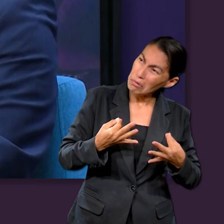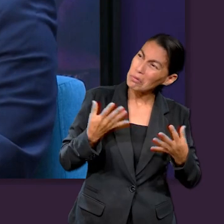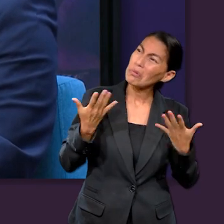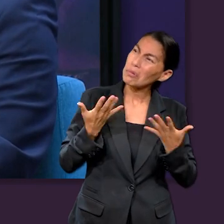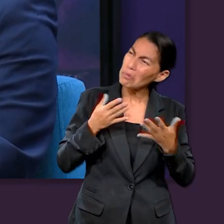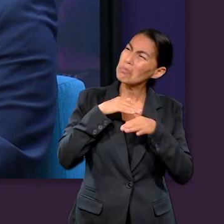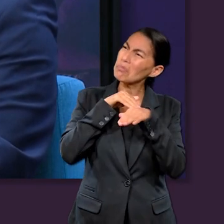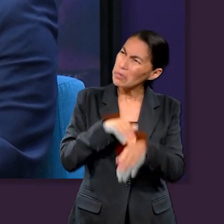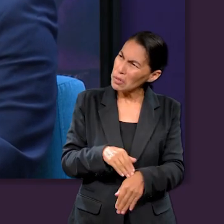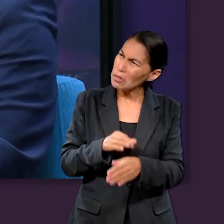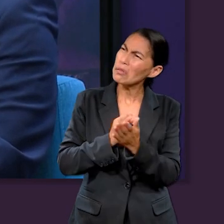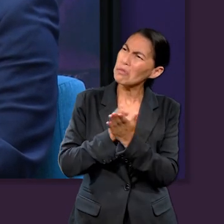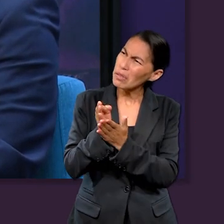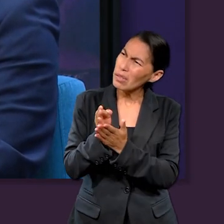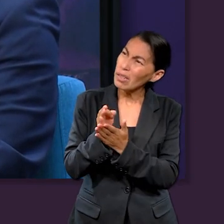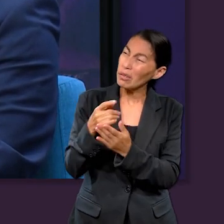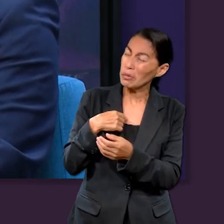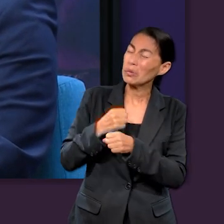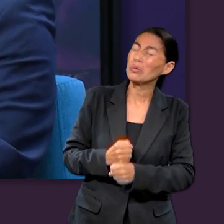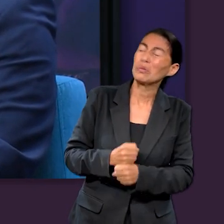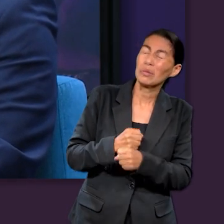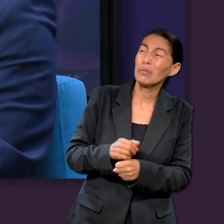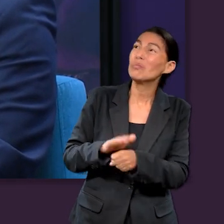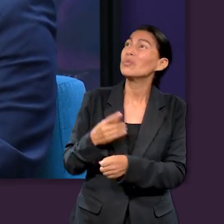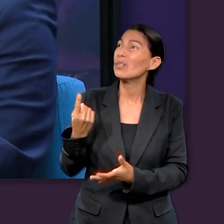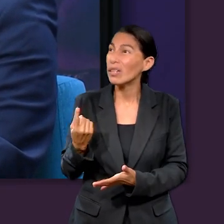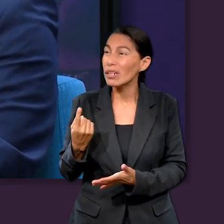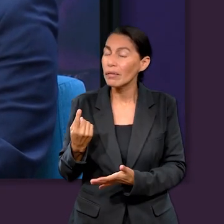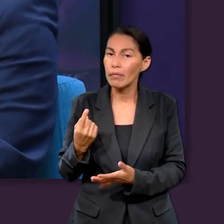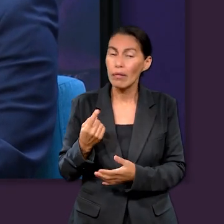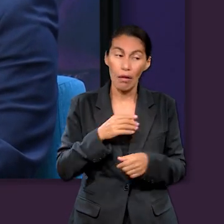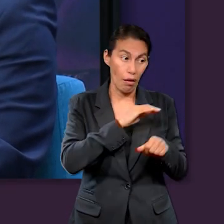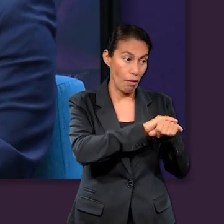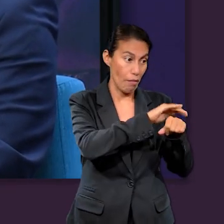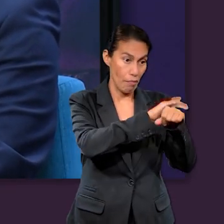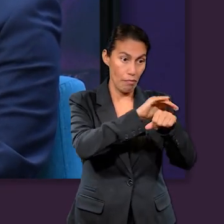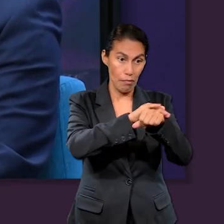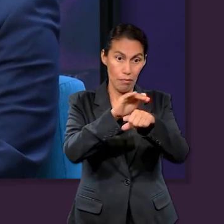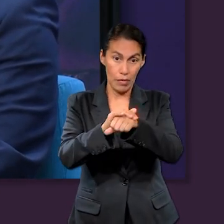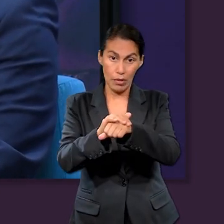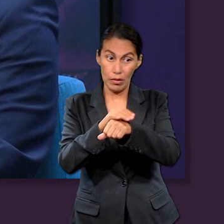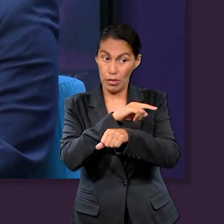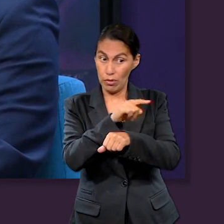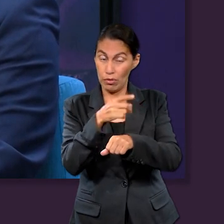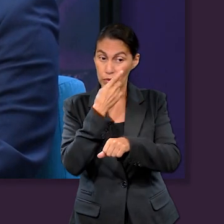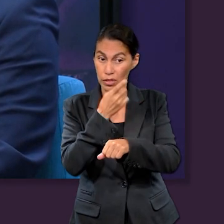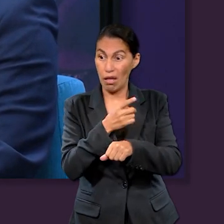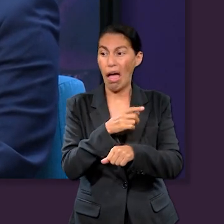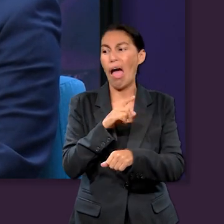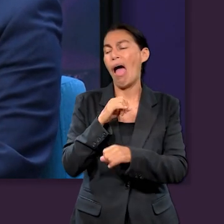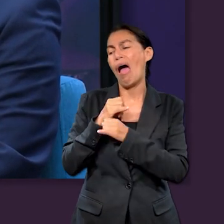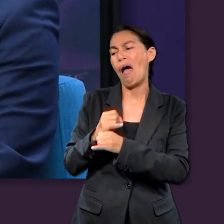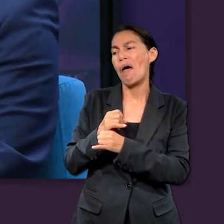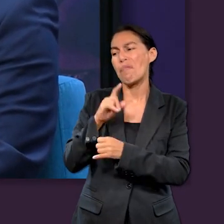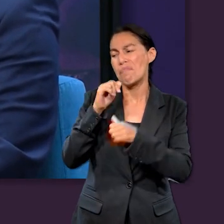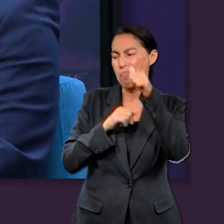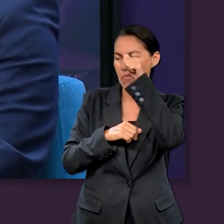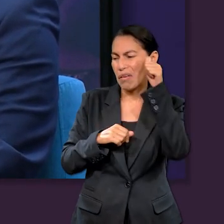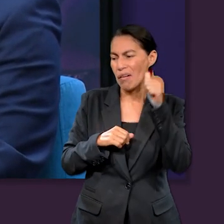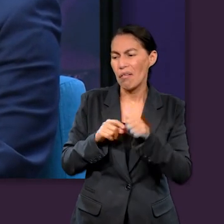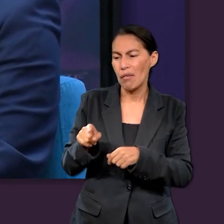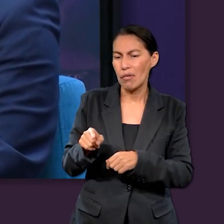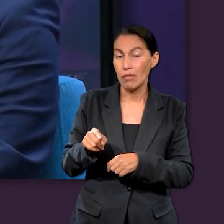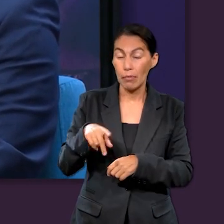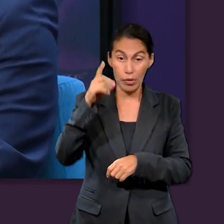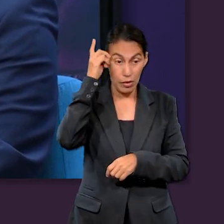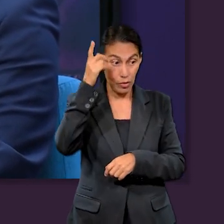Dios? Y si vemos la intervención de sus amigos, decían porque ha pecado, pero Dios los contradice. Y